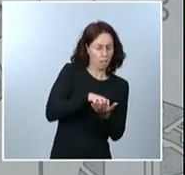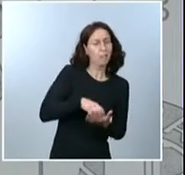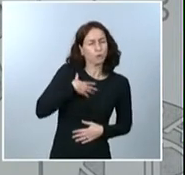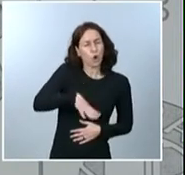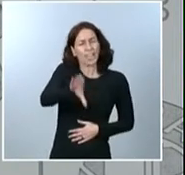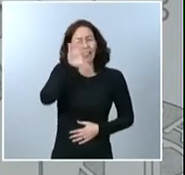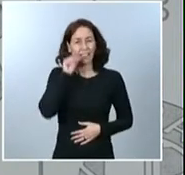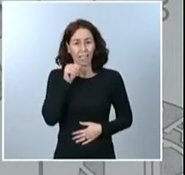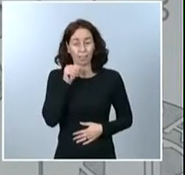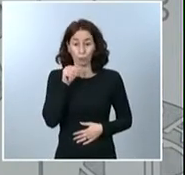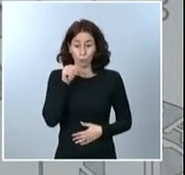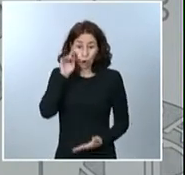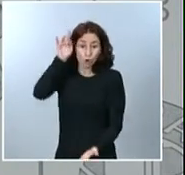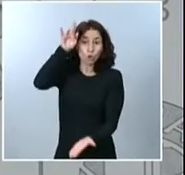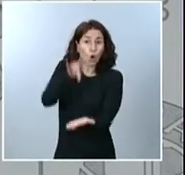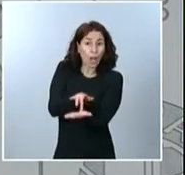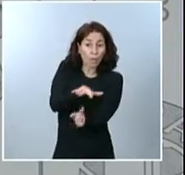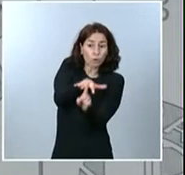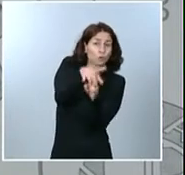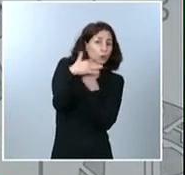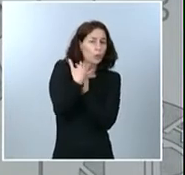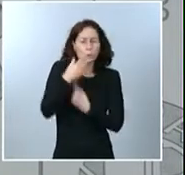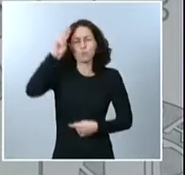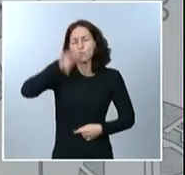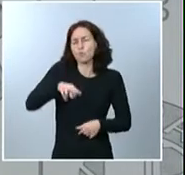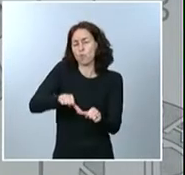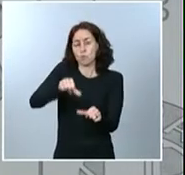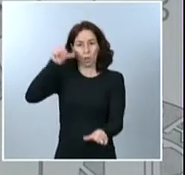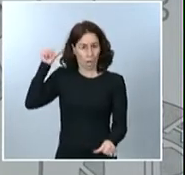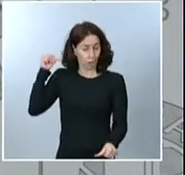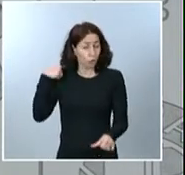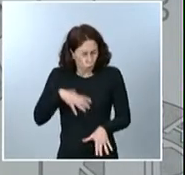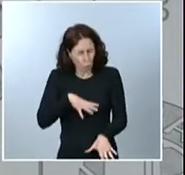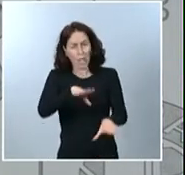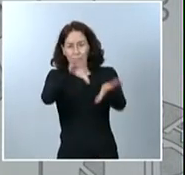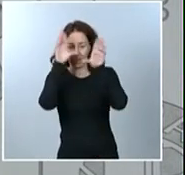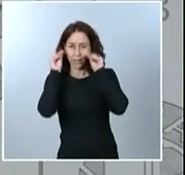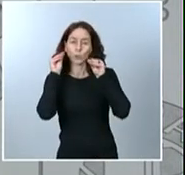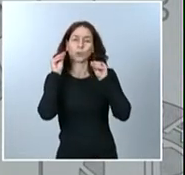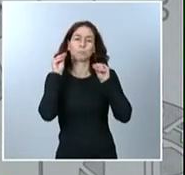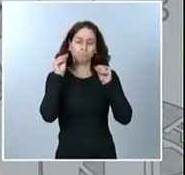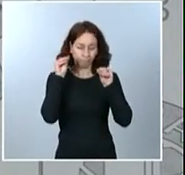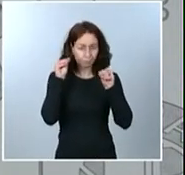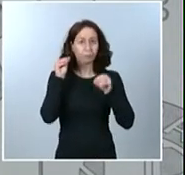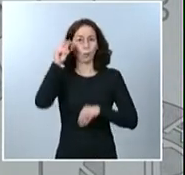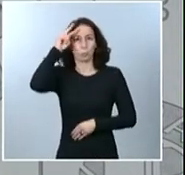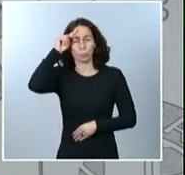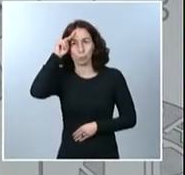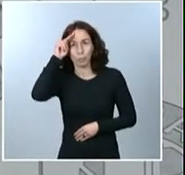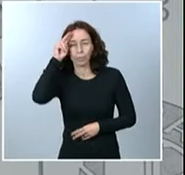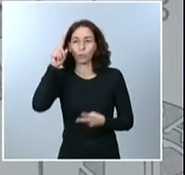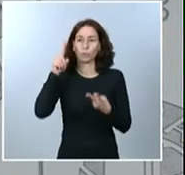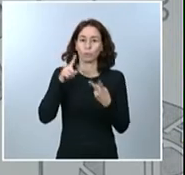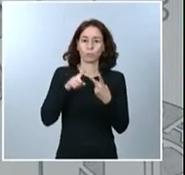nos habíamos enfrentado como sociedad a algo así. Comprendo lo difícil que resulta vencer la preocupación de muchísimas personas